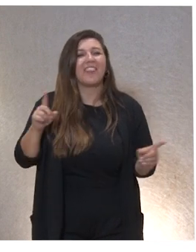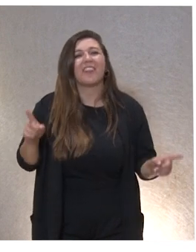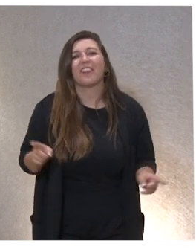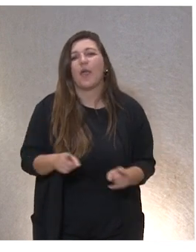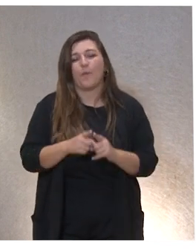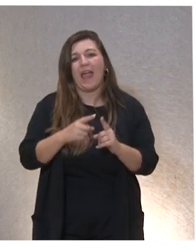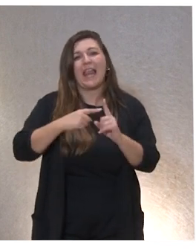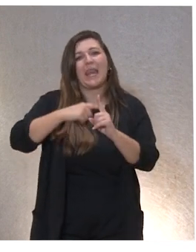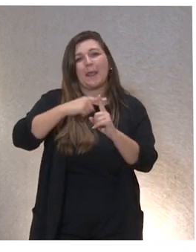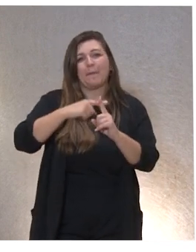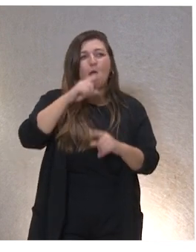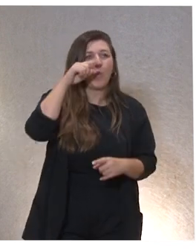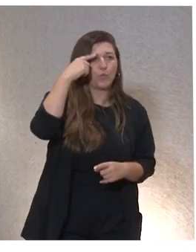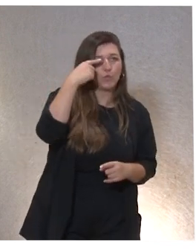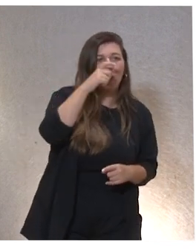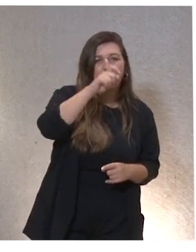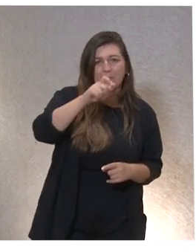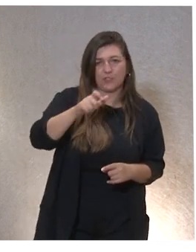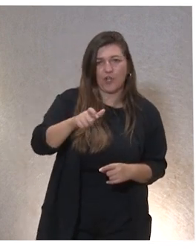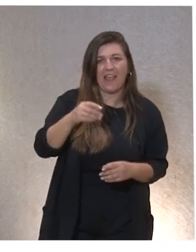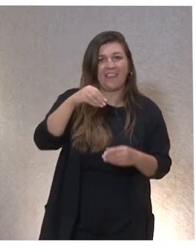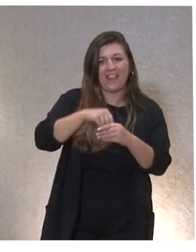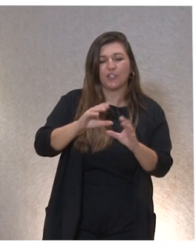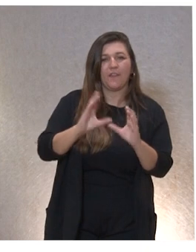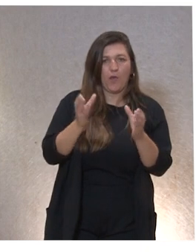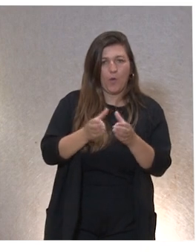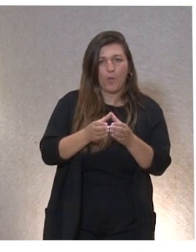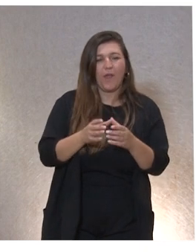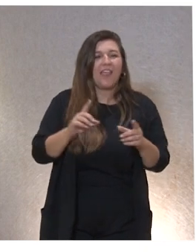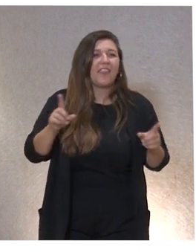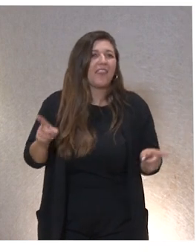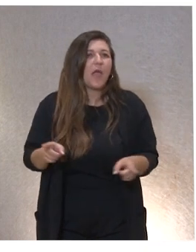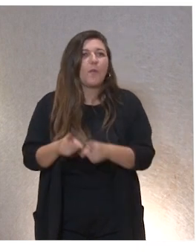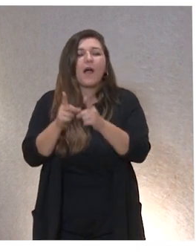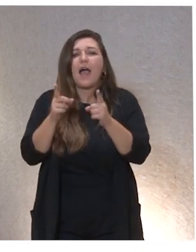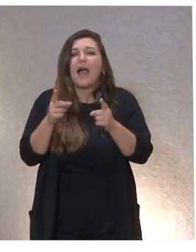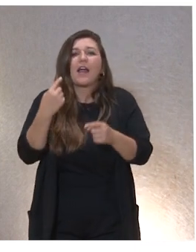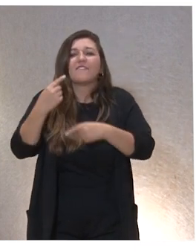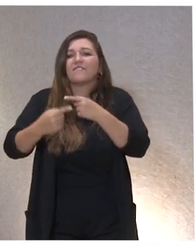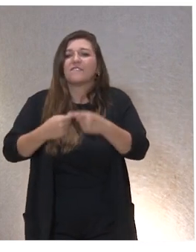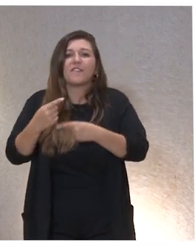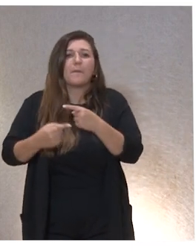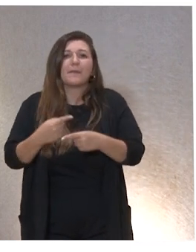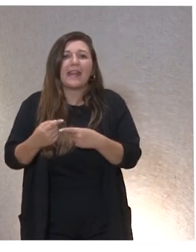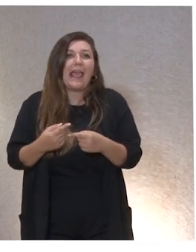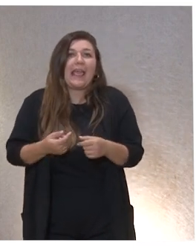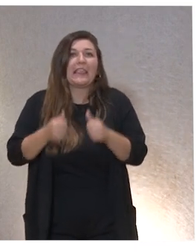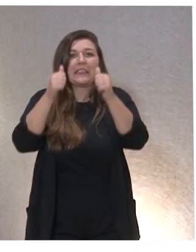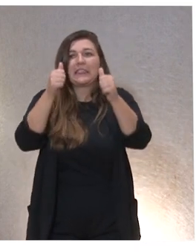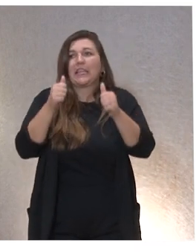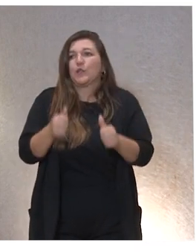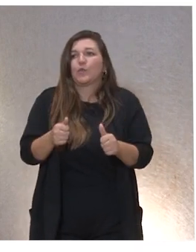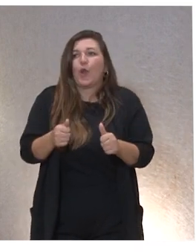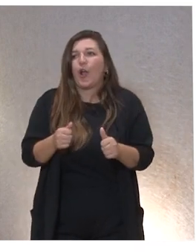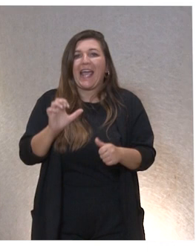el nivel cultural que tuviese la gente que estaba en el grupo, que daba igual que una familia no tuviese ni el título de graduado